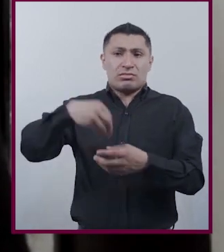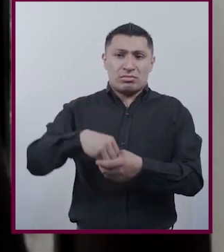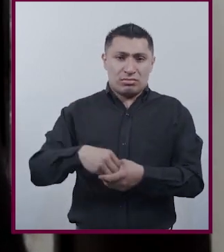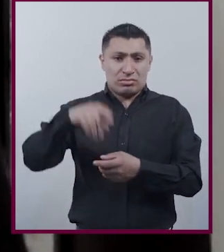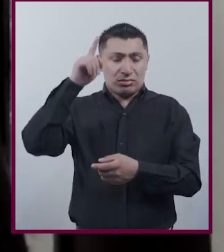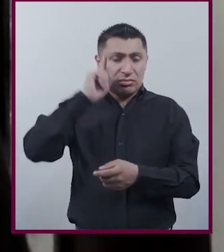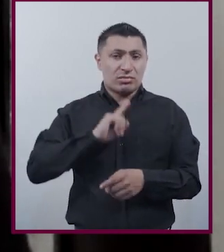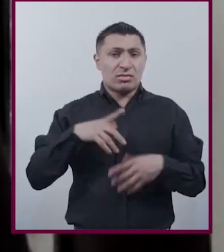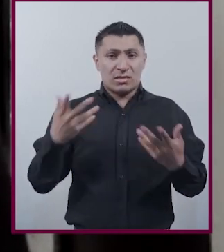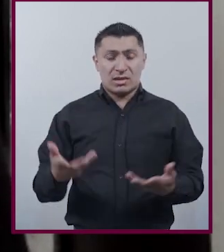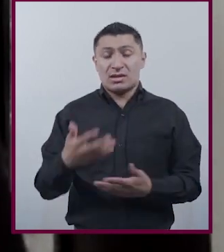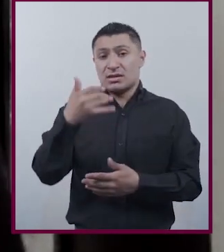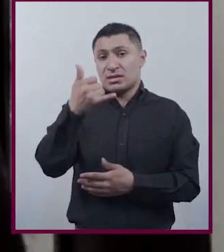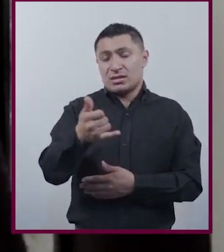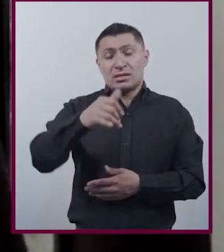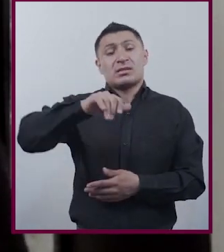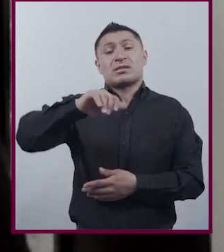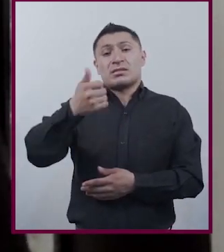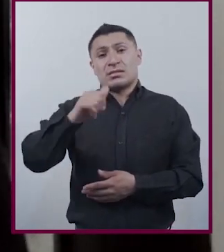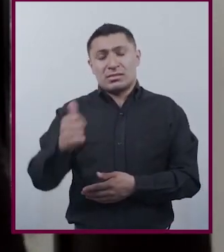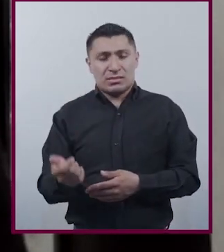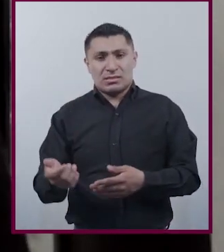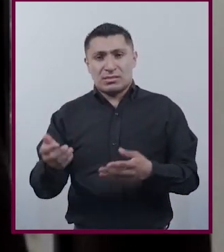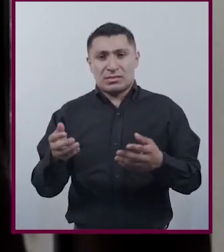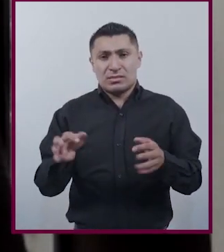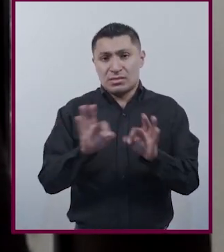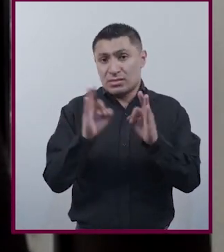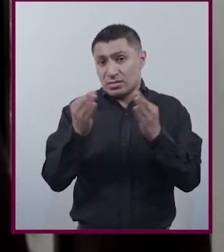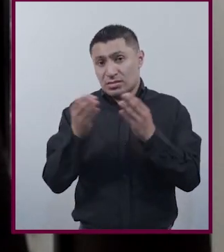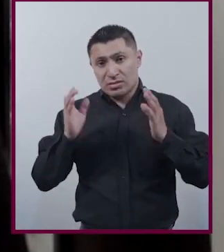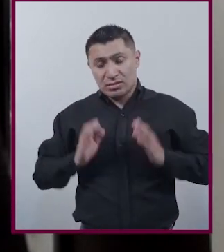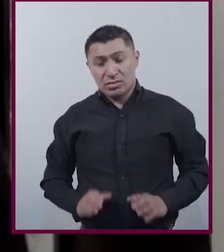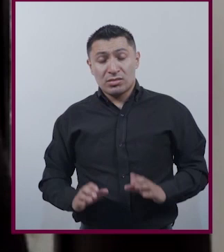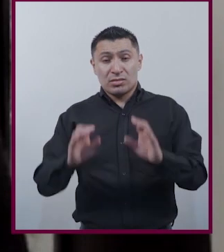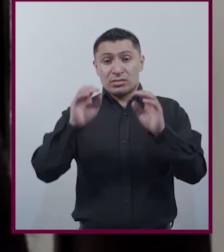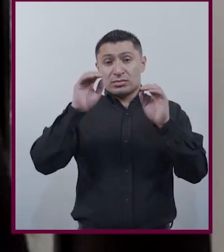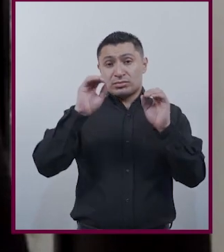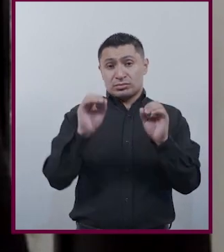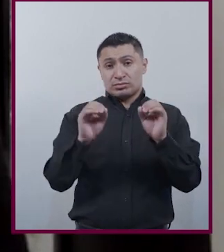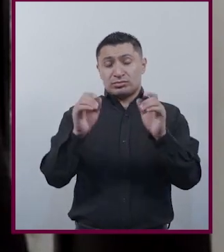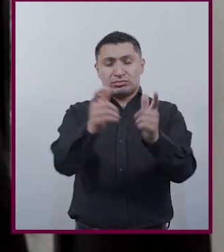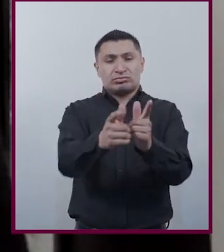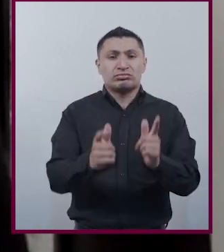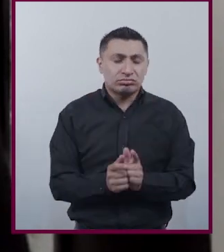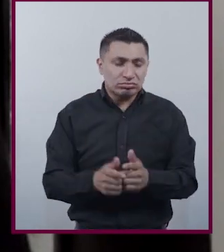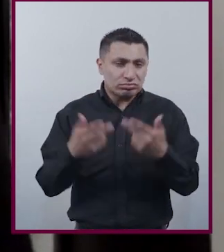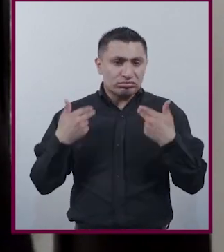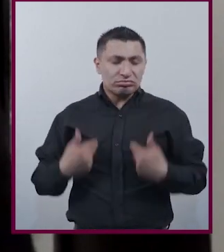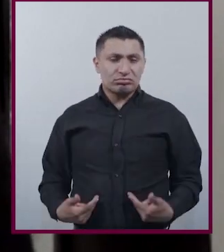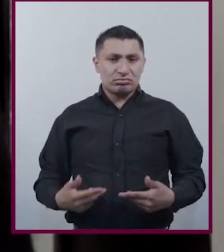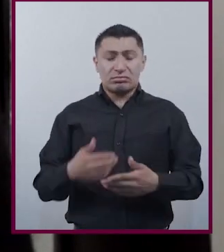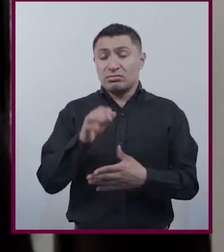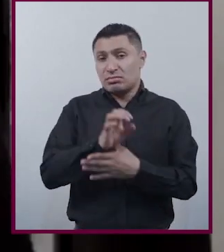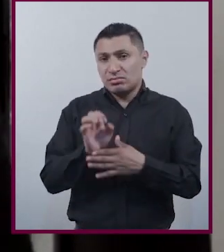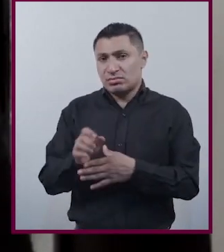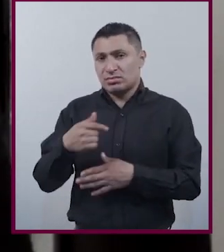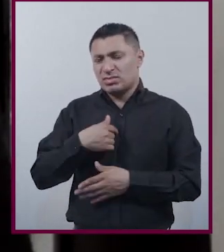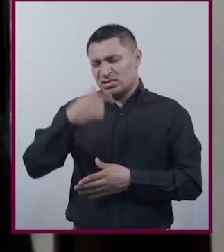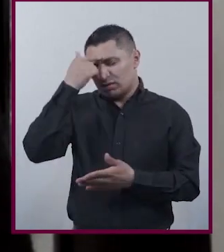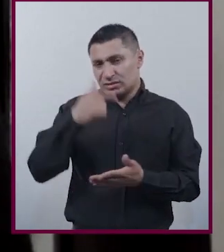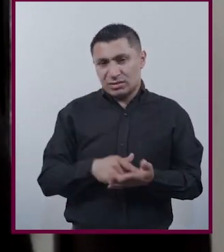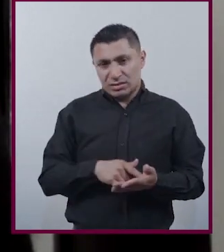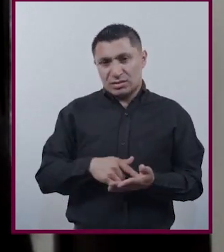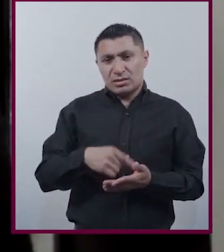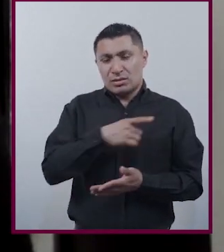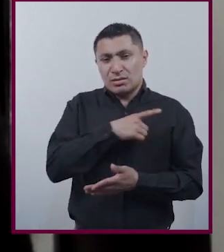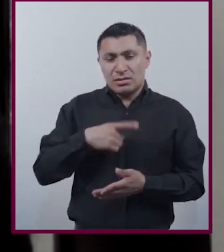Las mujeres Y otras corporalidades O otras Colectividades humanas Entonces más bien Yo creo